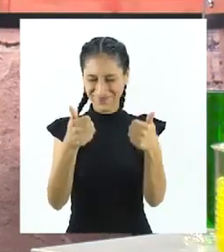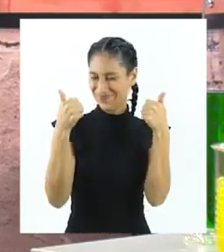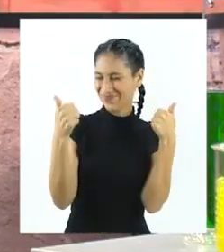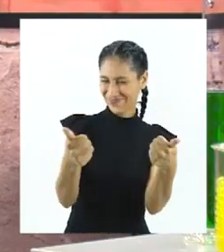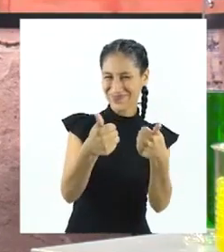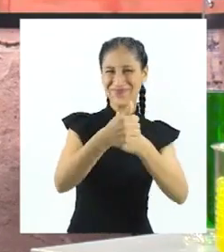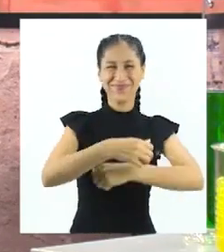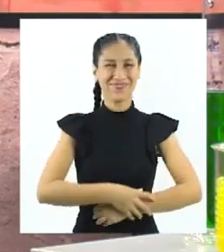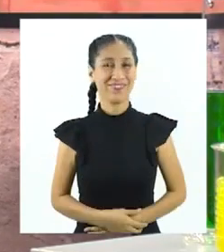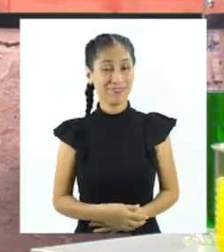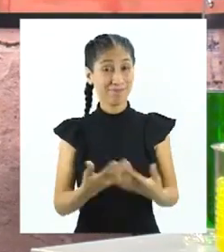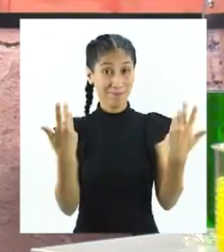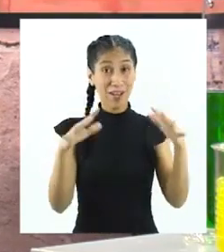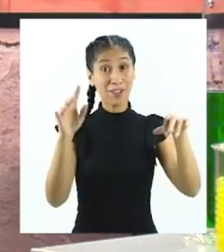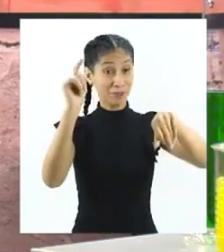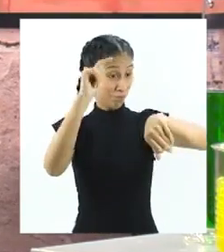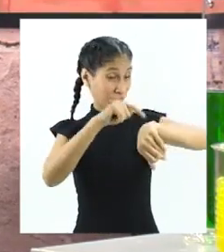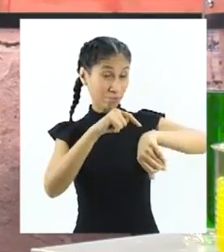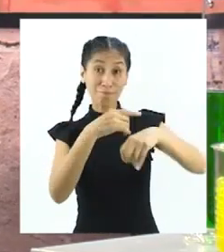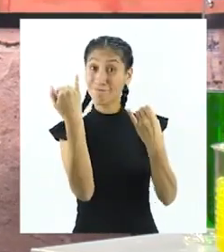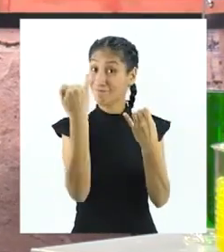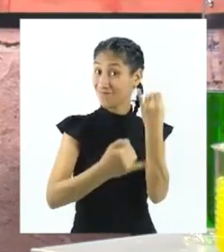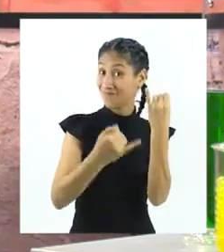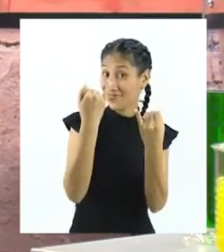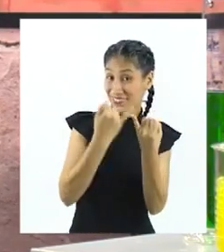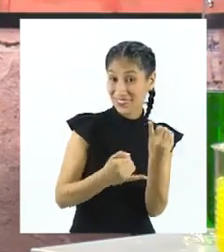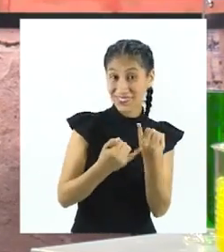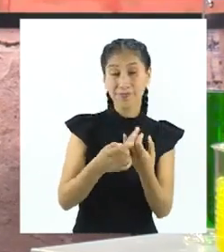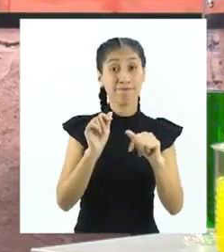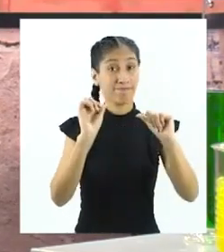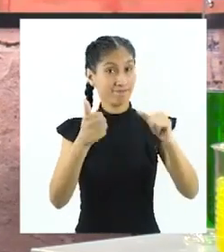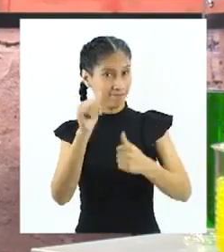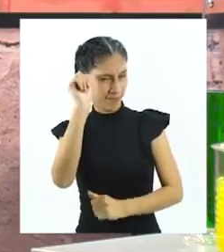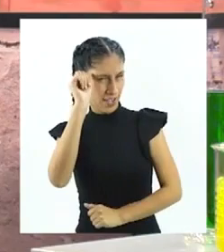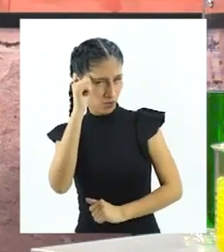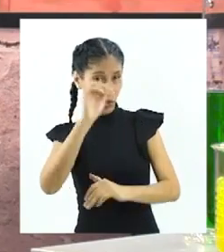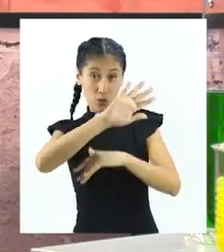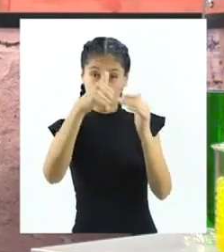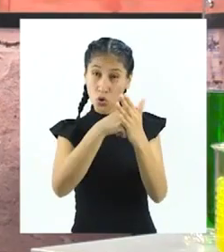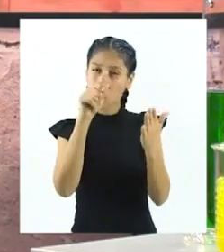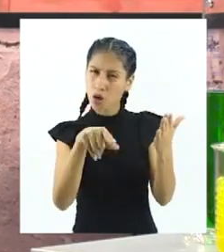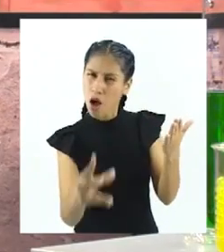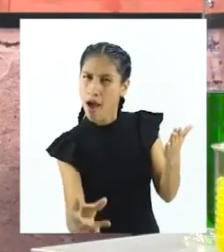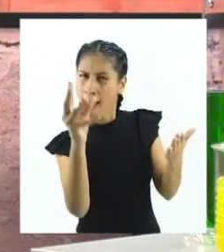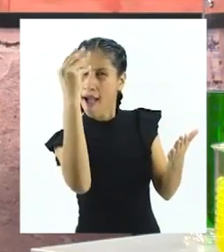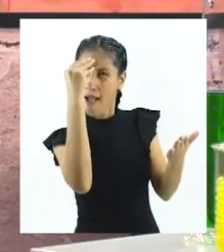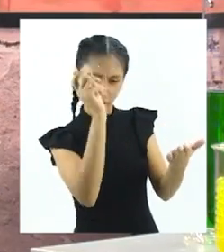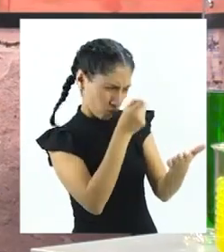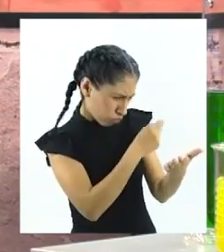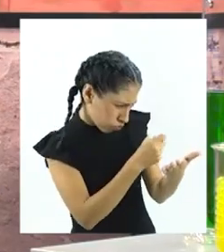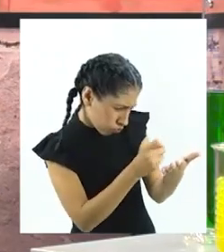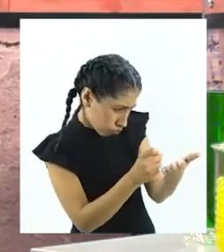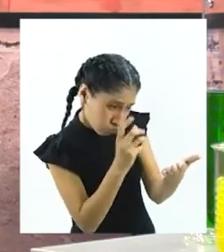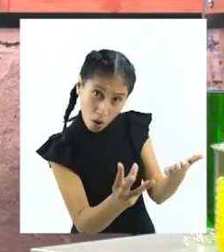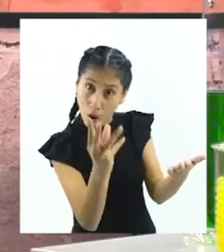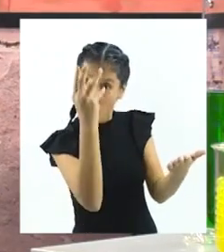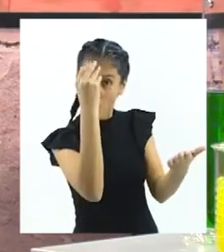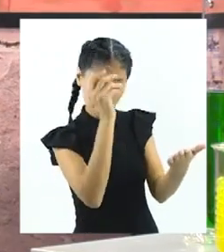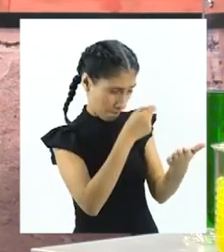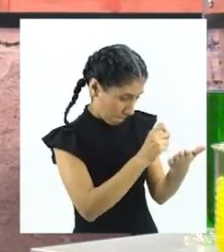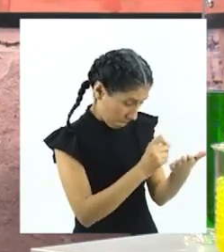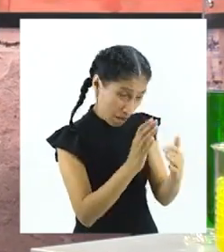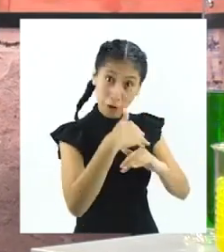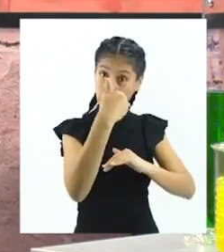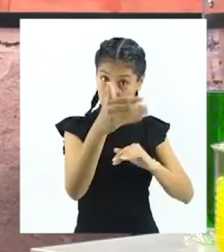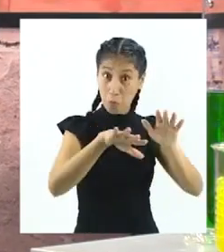estuvieron geniales. Ya llegamos al final del programa. No olviden guardar todas sus notas sobre la experiencia de hoy